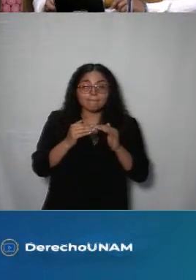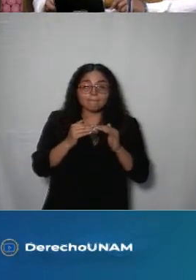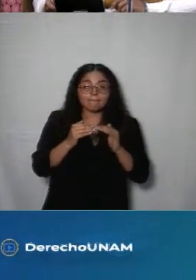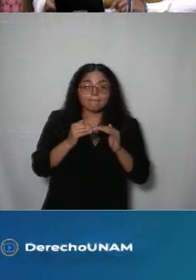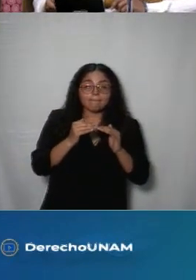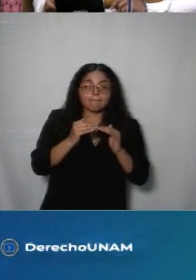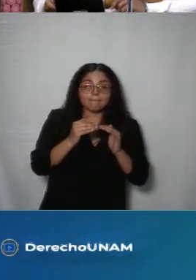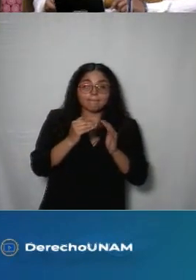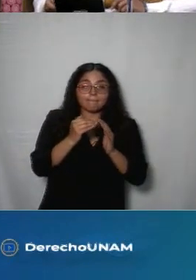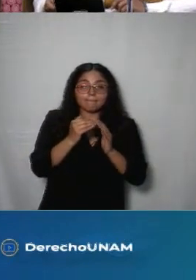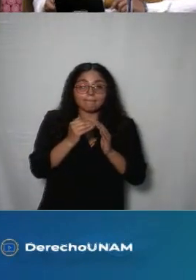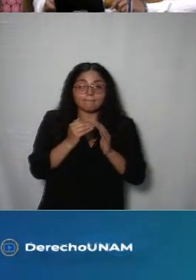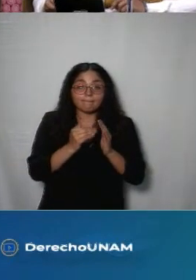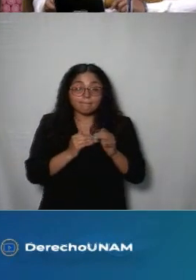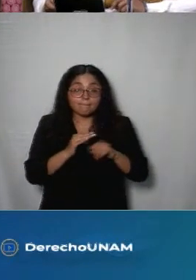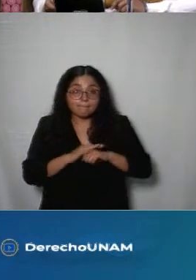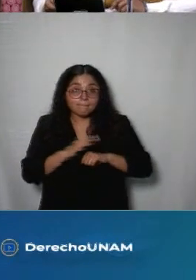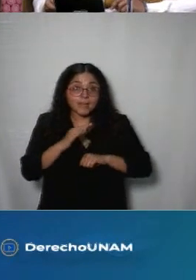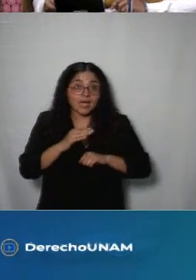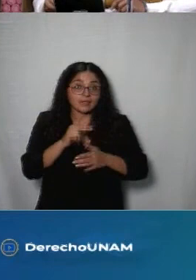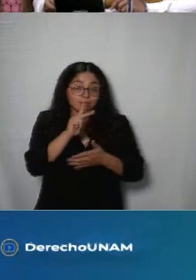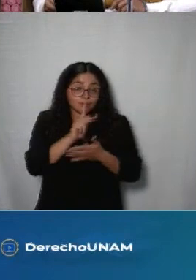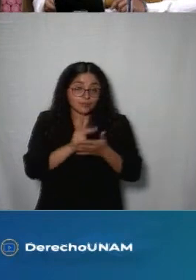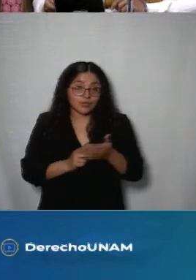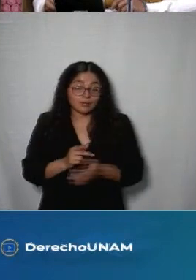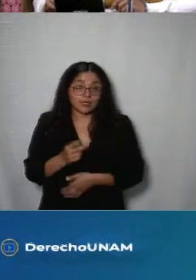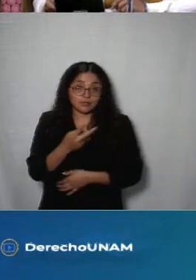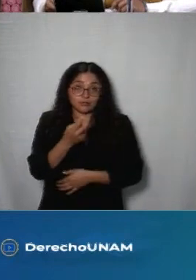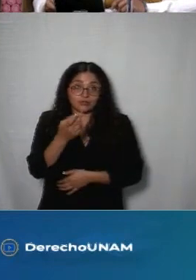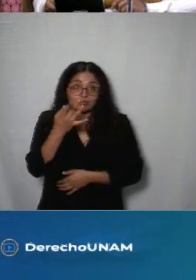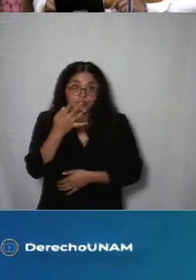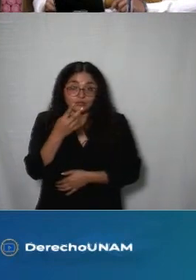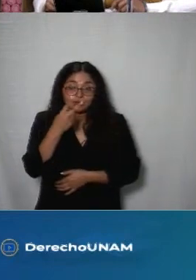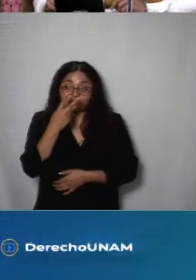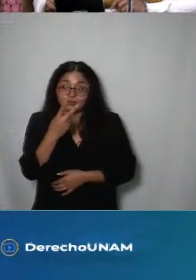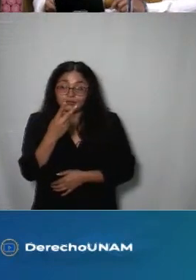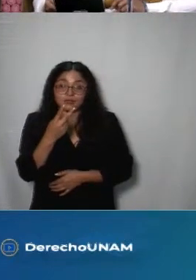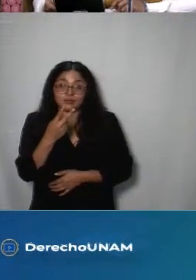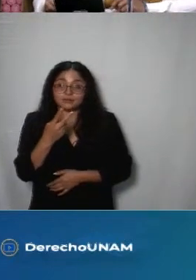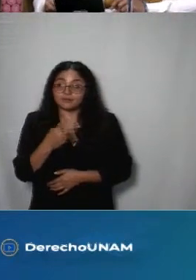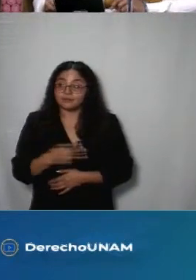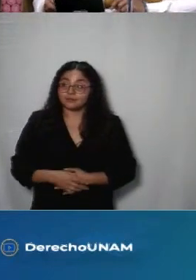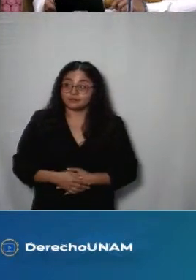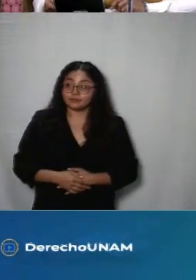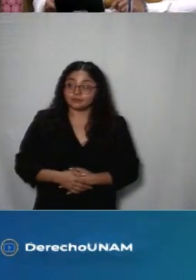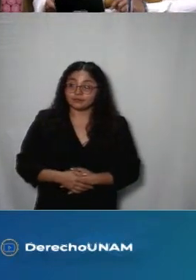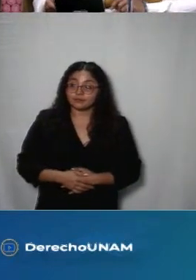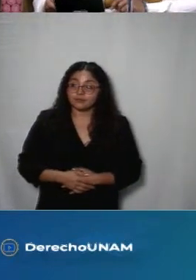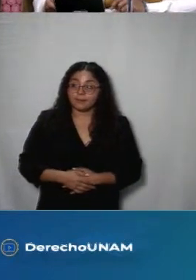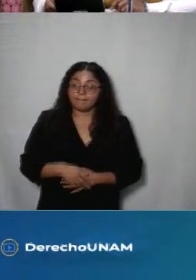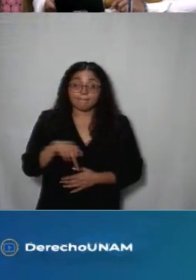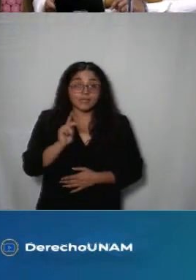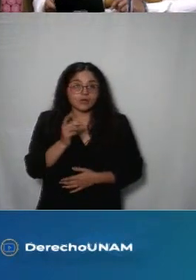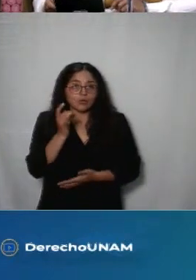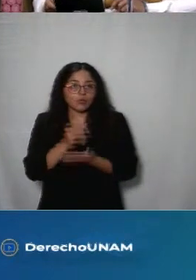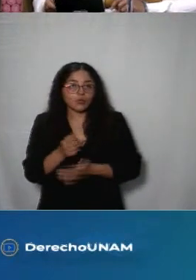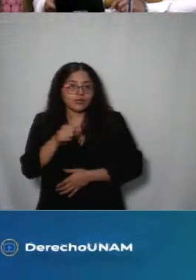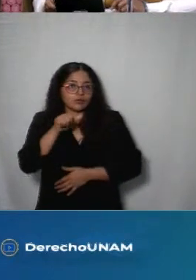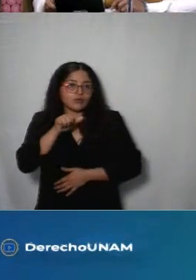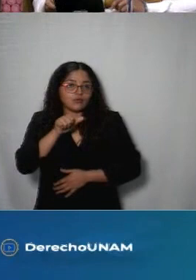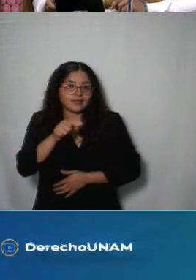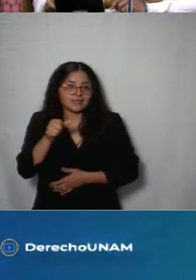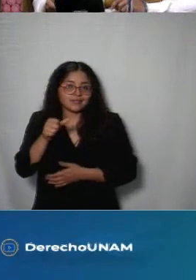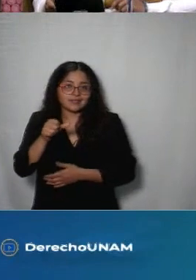perdón el mayor que son 252 no obstante ejercieron el 16%